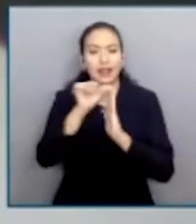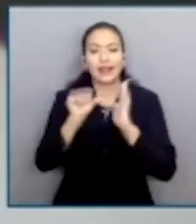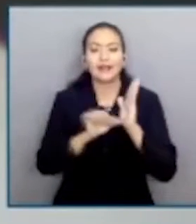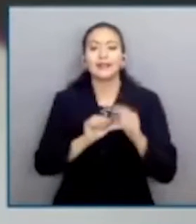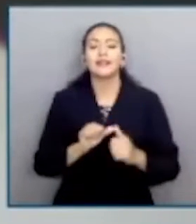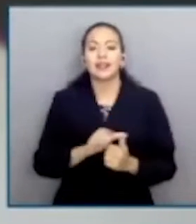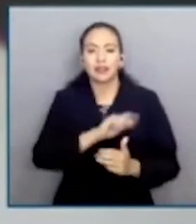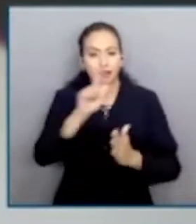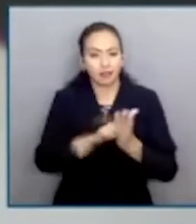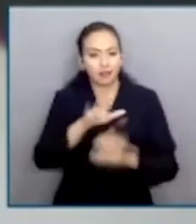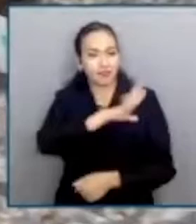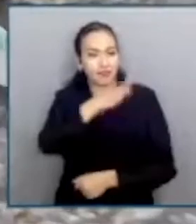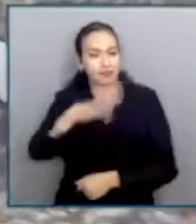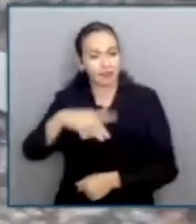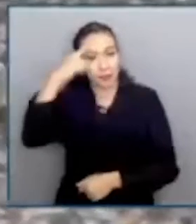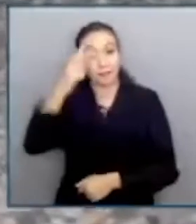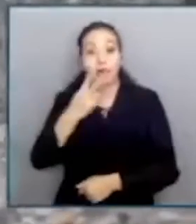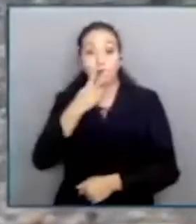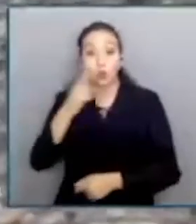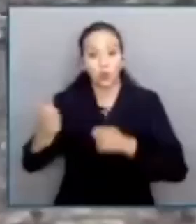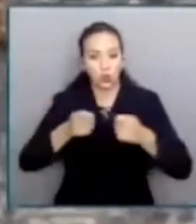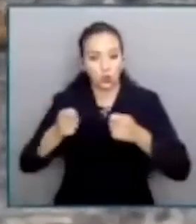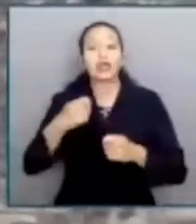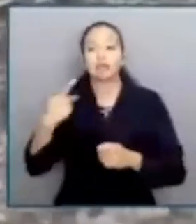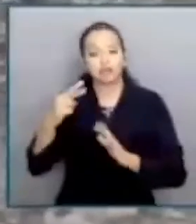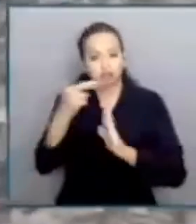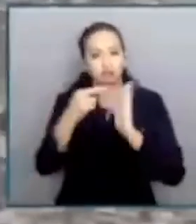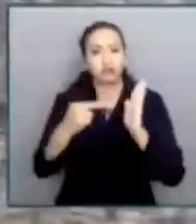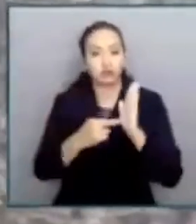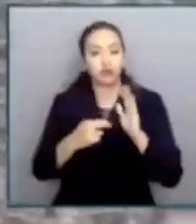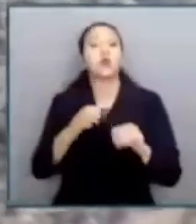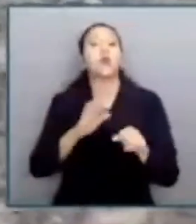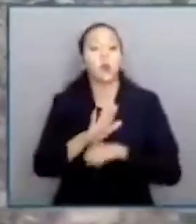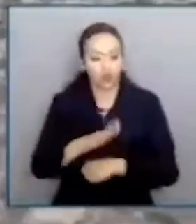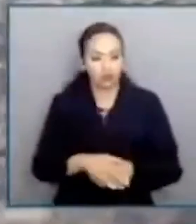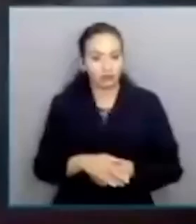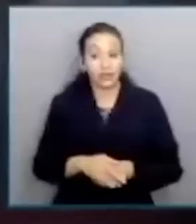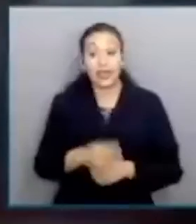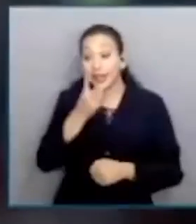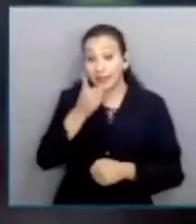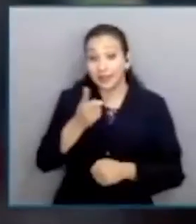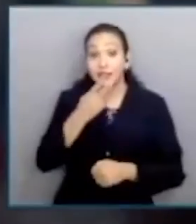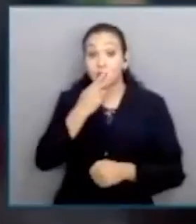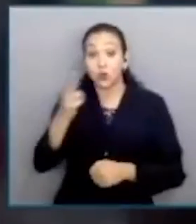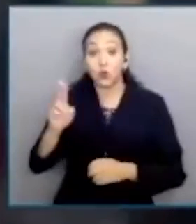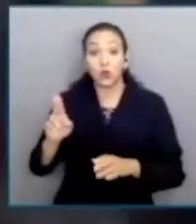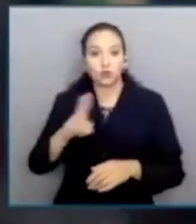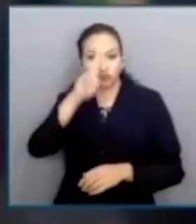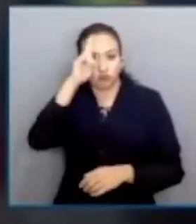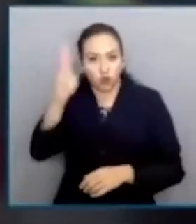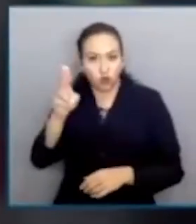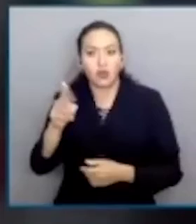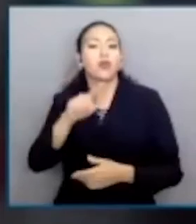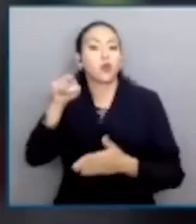General para el Control del Tabaco y su Reglamento relativos a la prohibición para consumir cualquier producto del tabaco y nicotina en los espacios